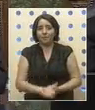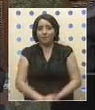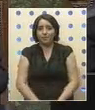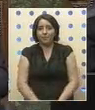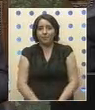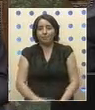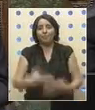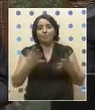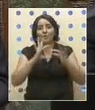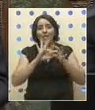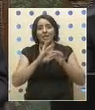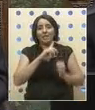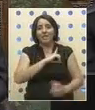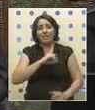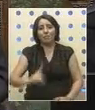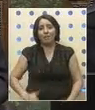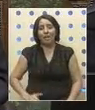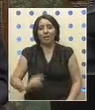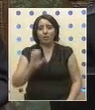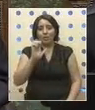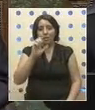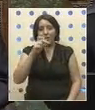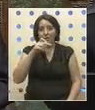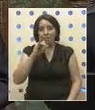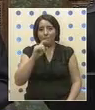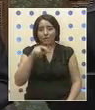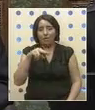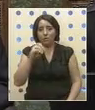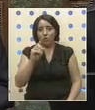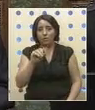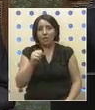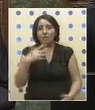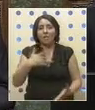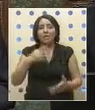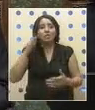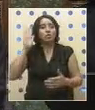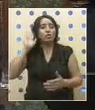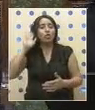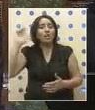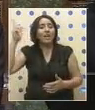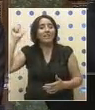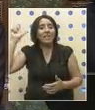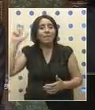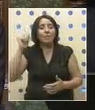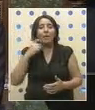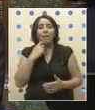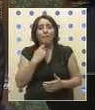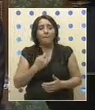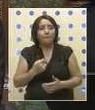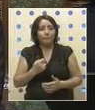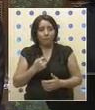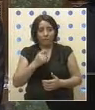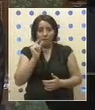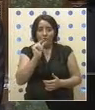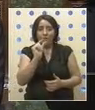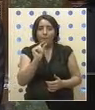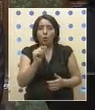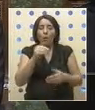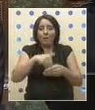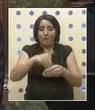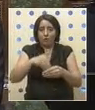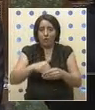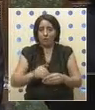Muchas gracias, diputado Fidel Espinoza. Están sonando los timbres porque quedan dos palabras y votaremos. Así que les pido a los jefes de bancada